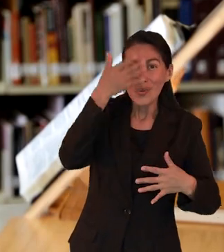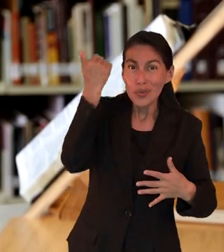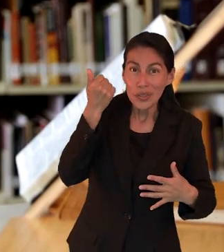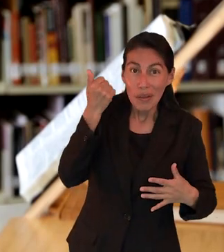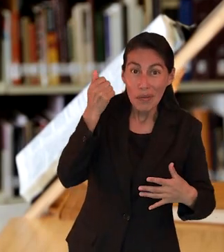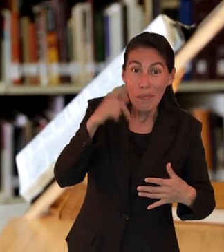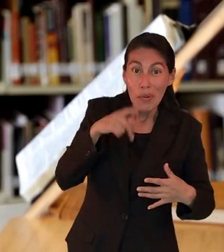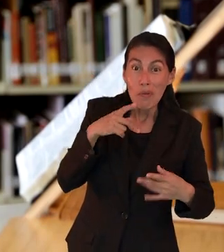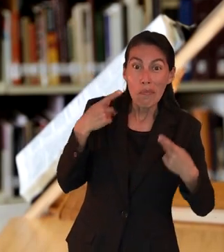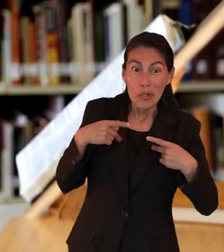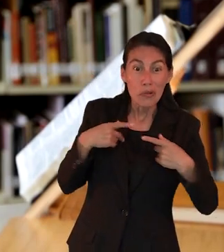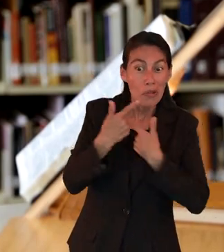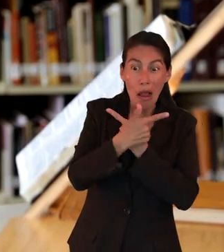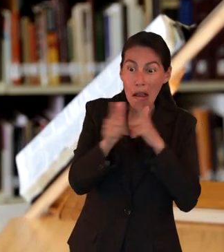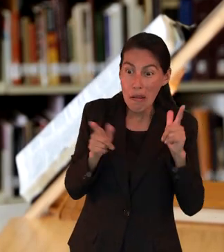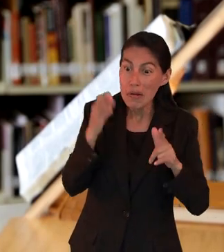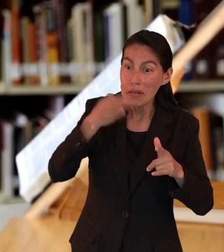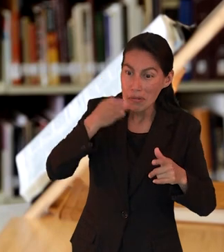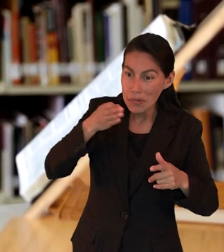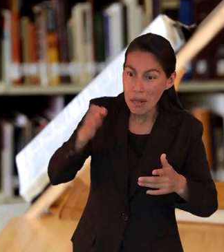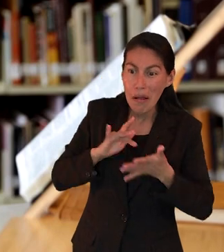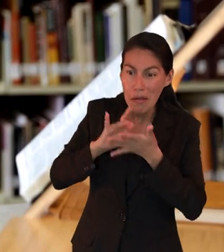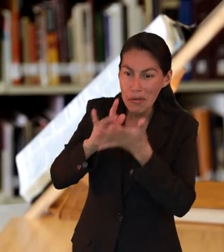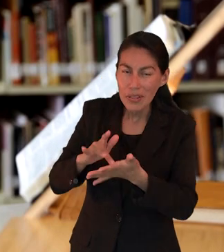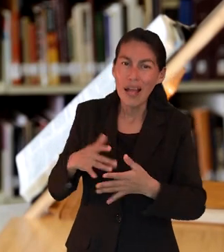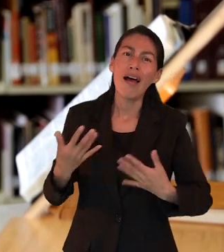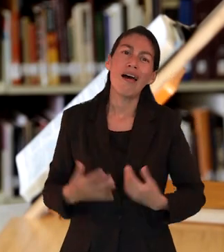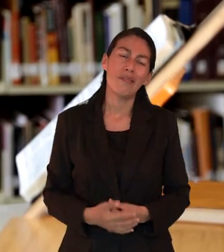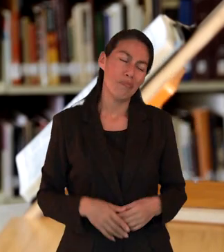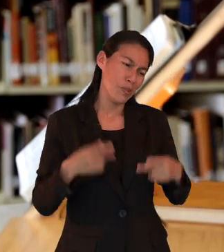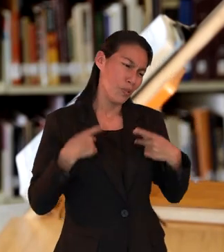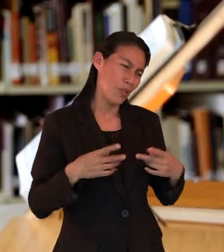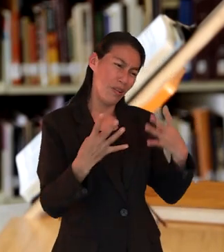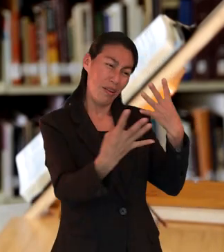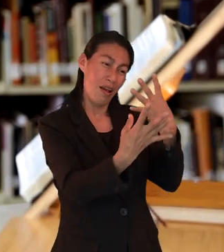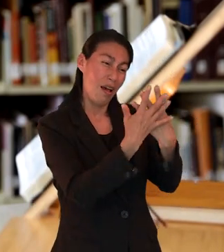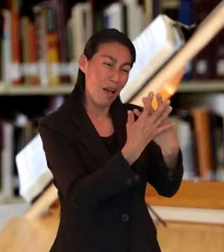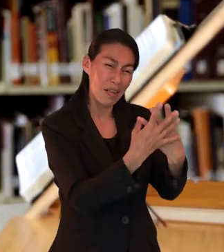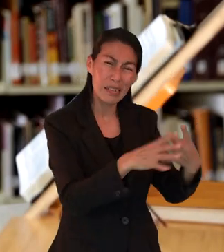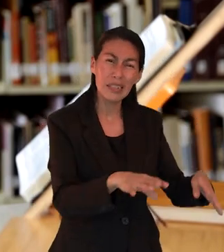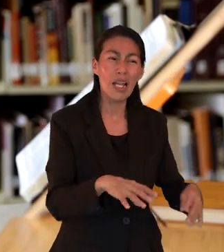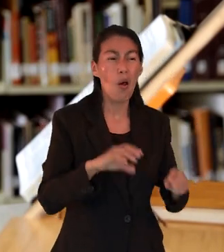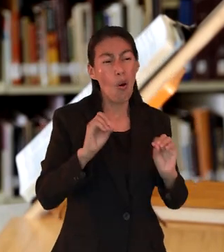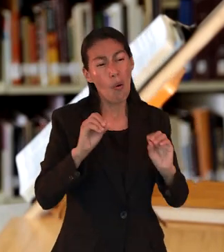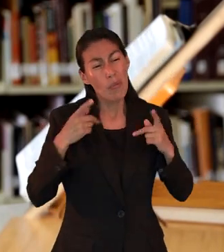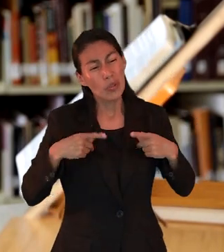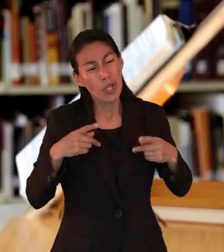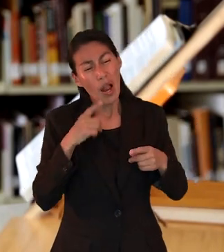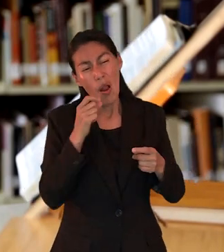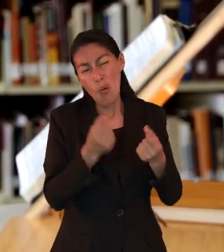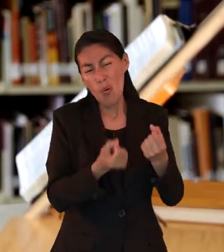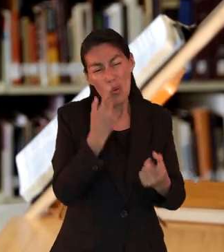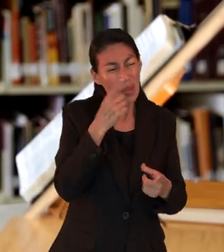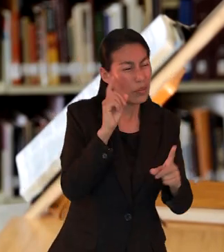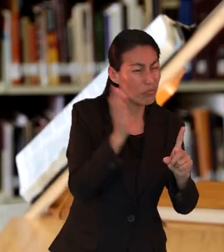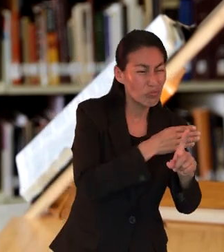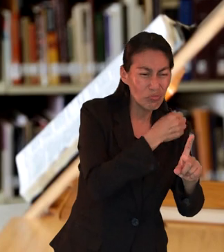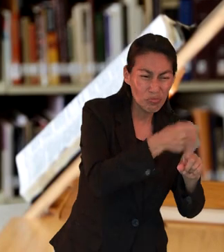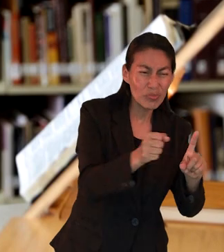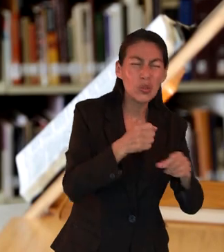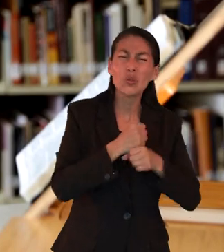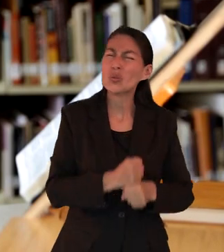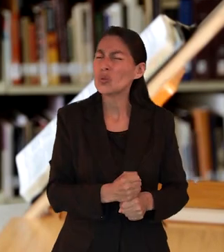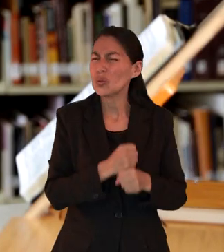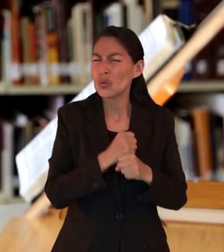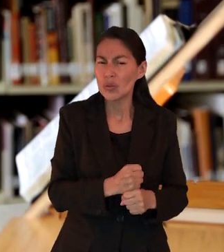hospedado a los ángeles. Tenemos que visitar y apoyar a los presos y a las que han sido maltratados. Es una experiencia hermosa